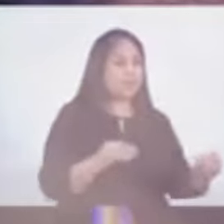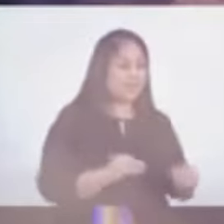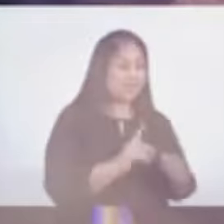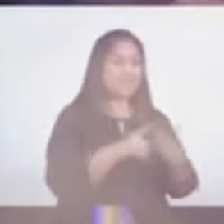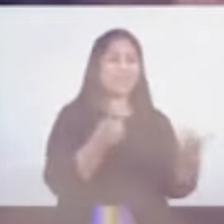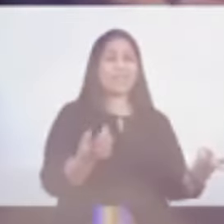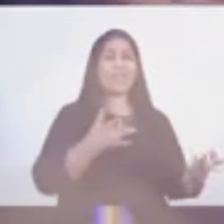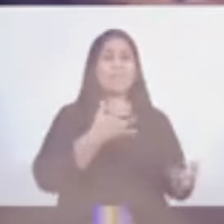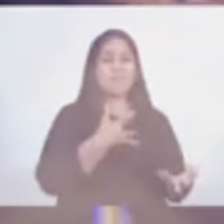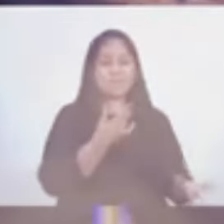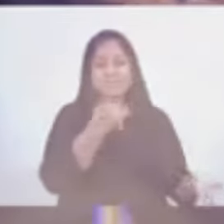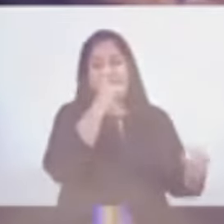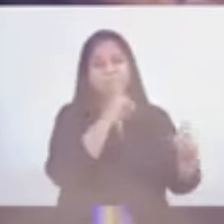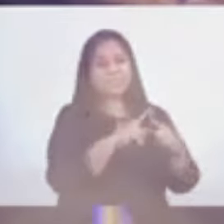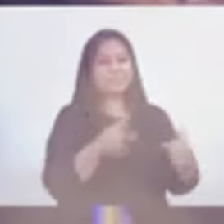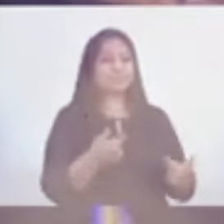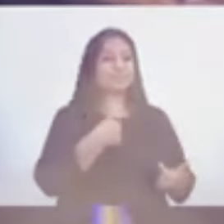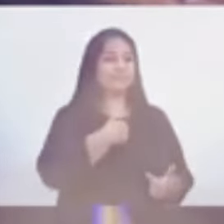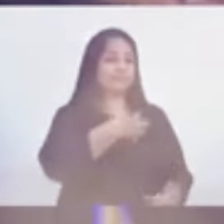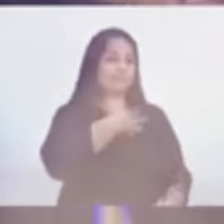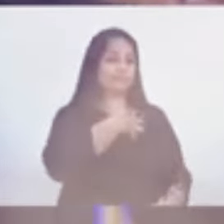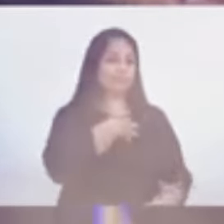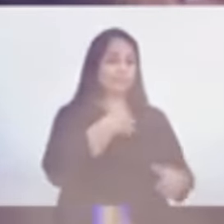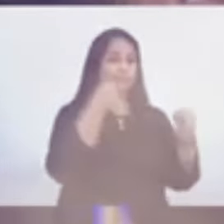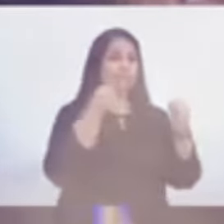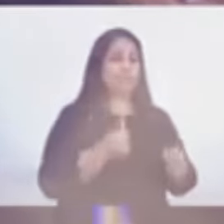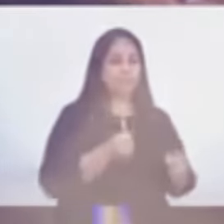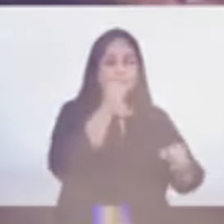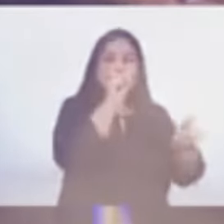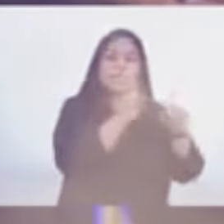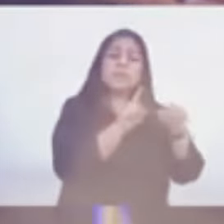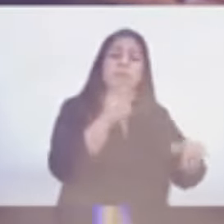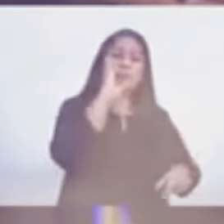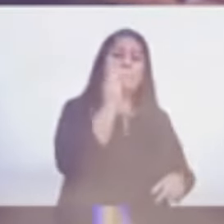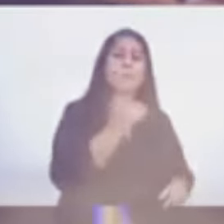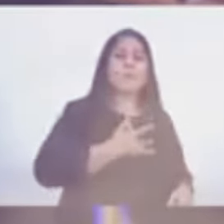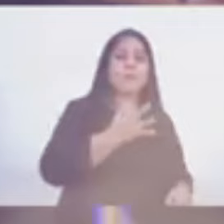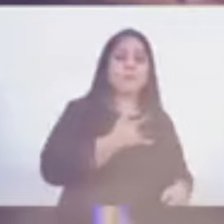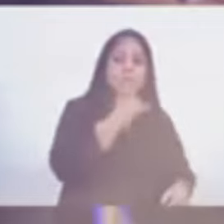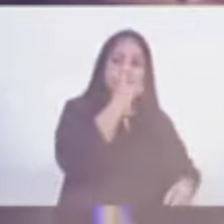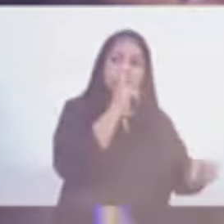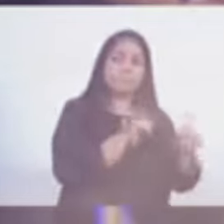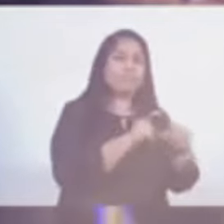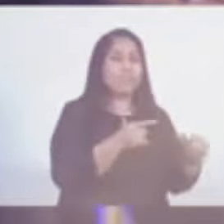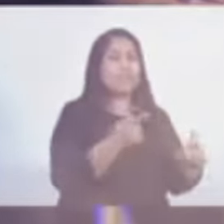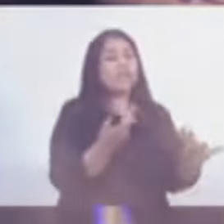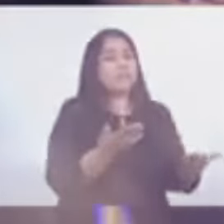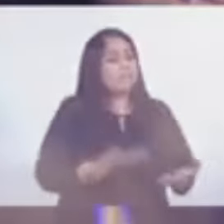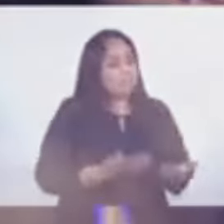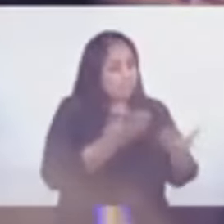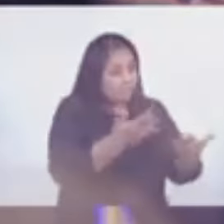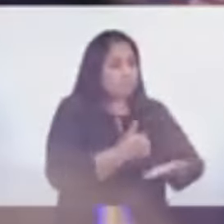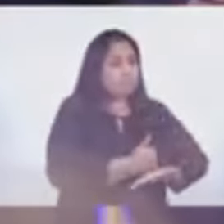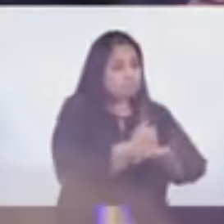por sentir que uno está en lo propio, y porque al final sentíamos que teníamos que dar y